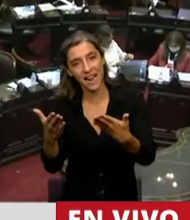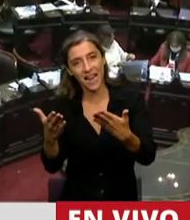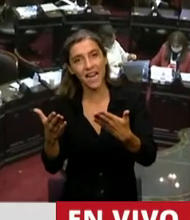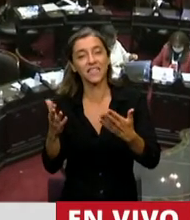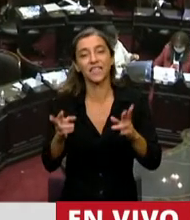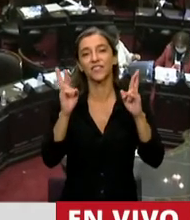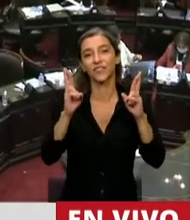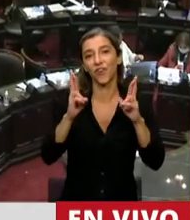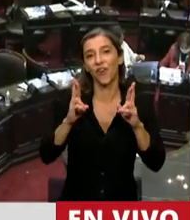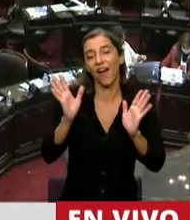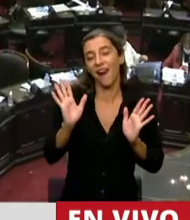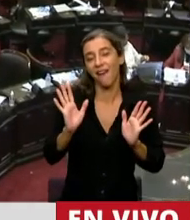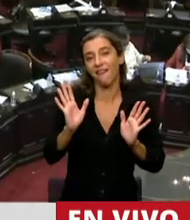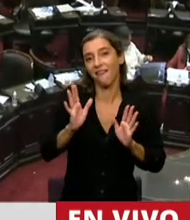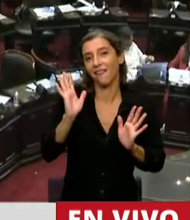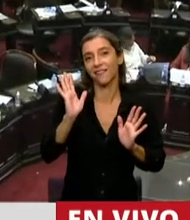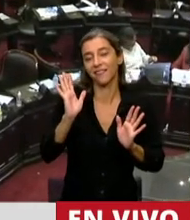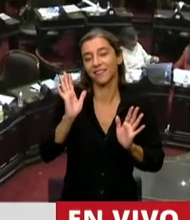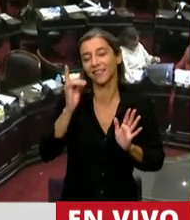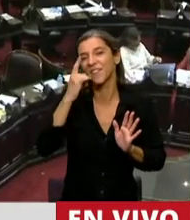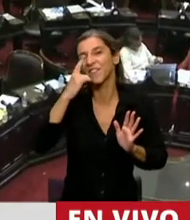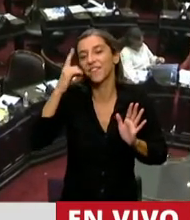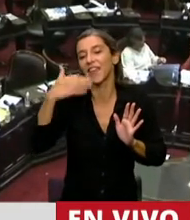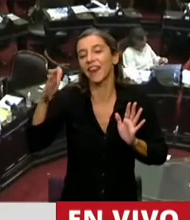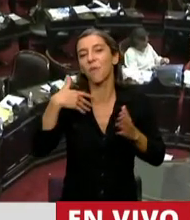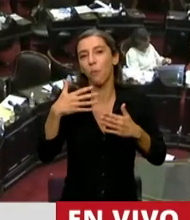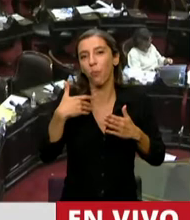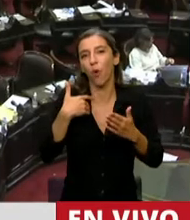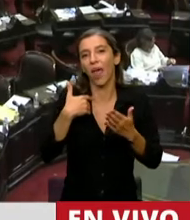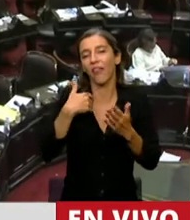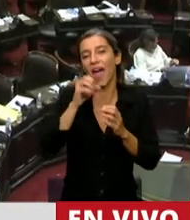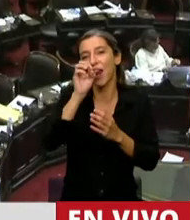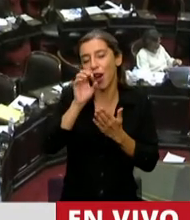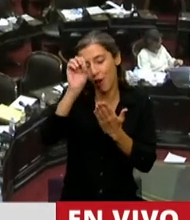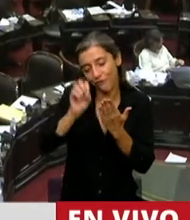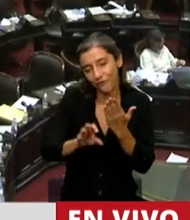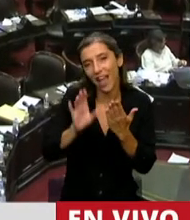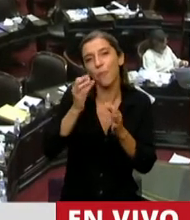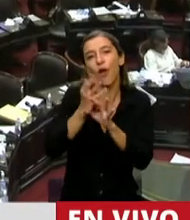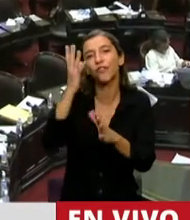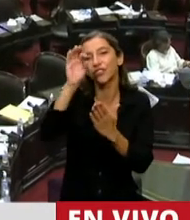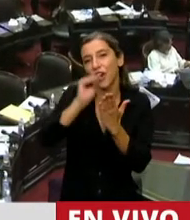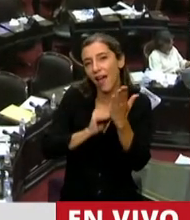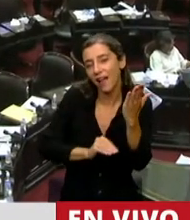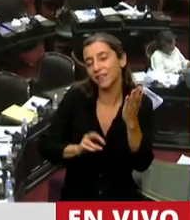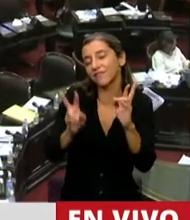al final para, digamos, nombrarlos a todos, pero les voy a pedir luego que los incluyamos en la